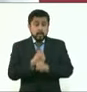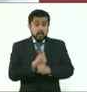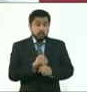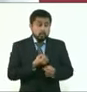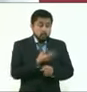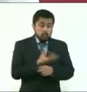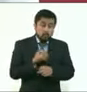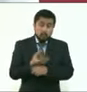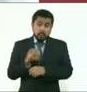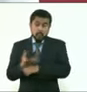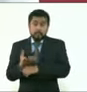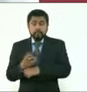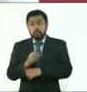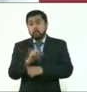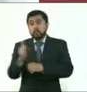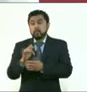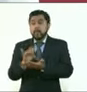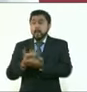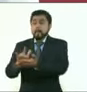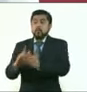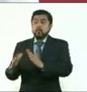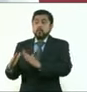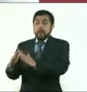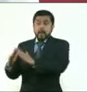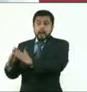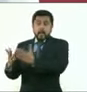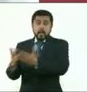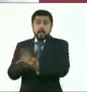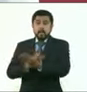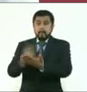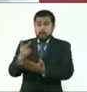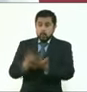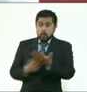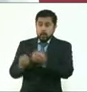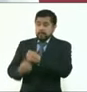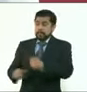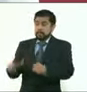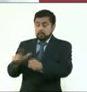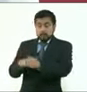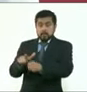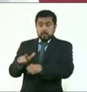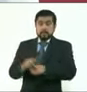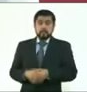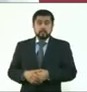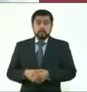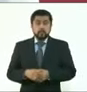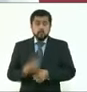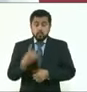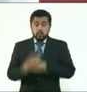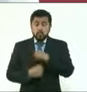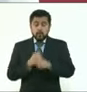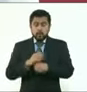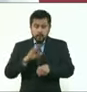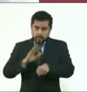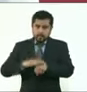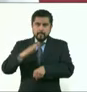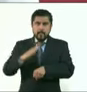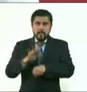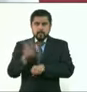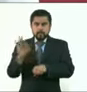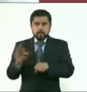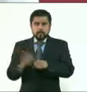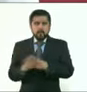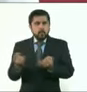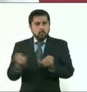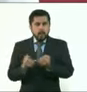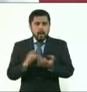apoyo que damos a unidades habitacionales en programas sociales, que este año tiene un incremento. El apoyo al campo en la